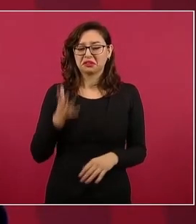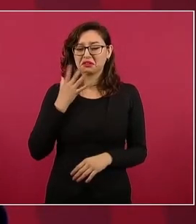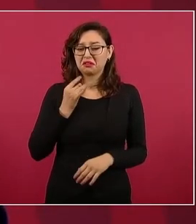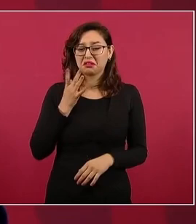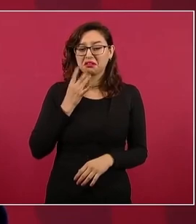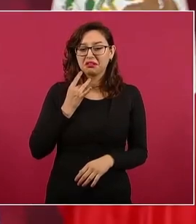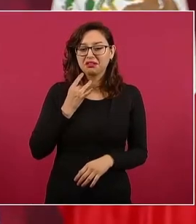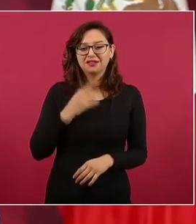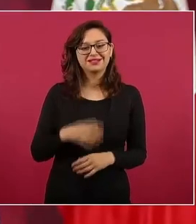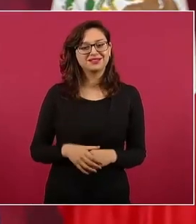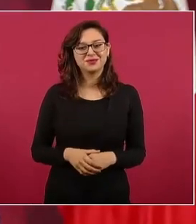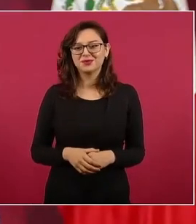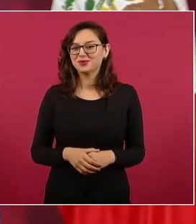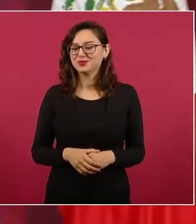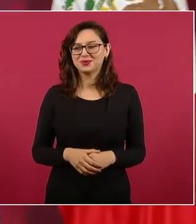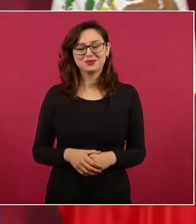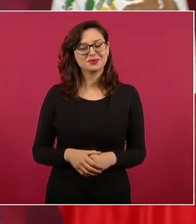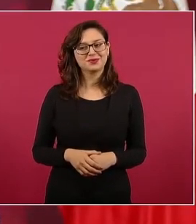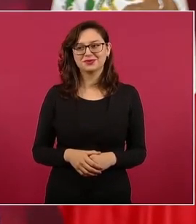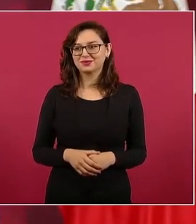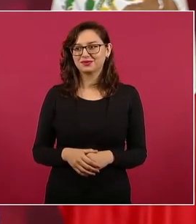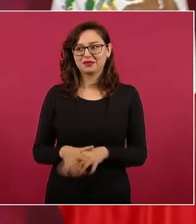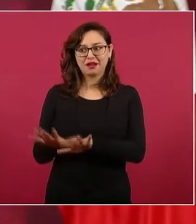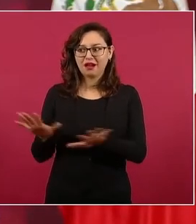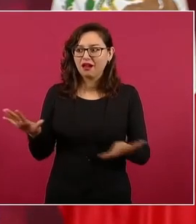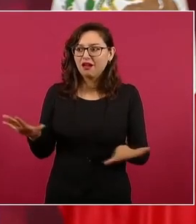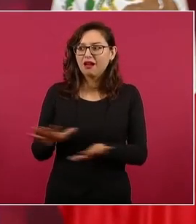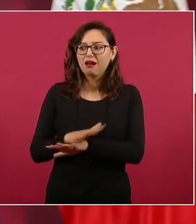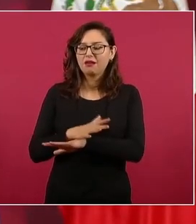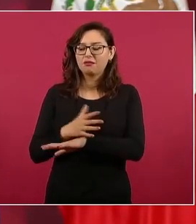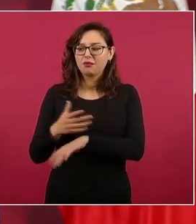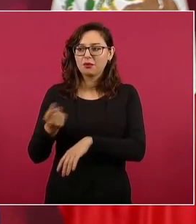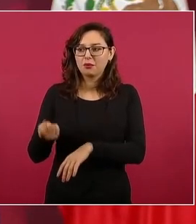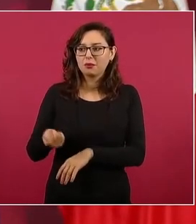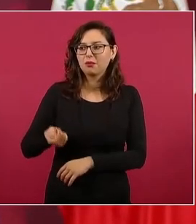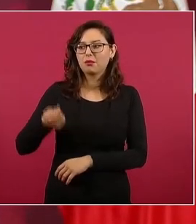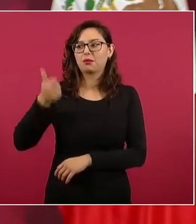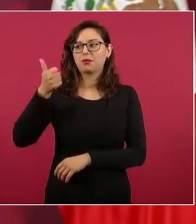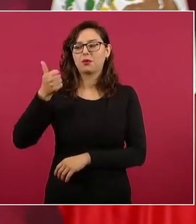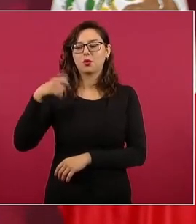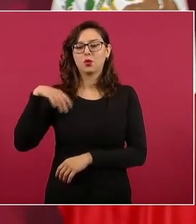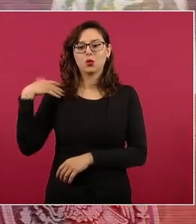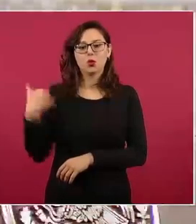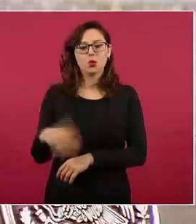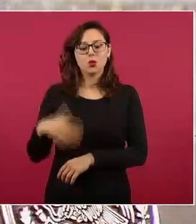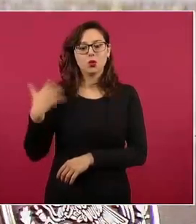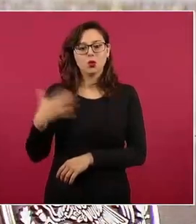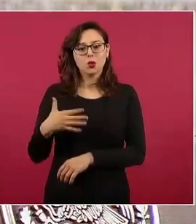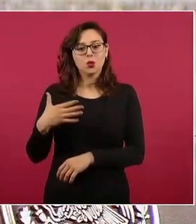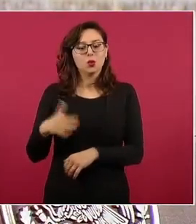de siglos de dominación de grupos